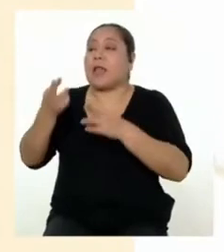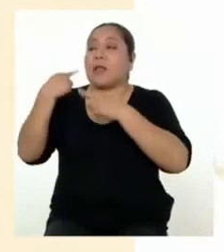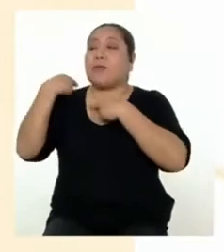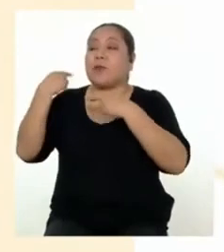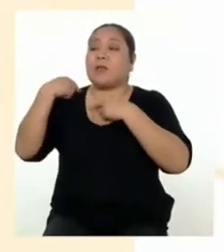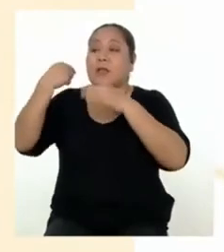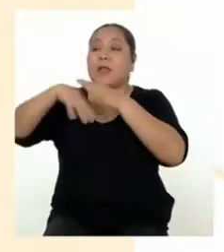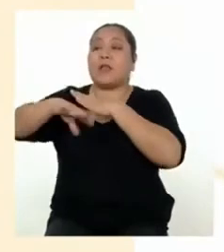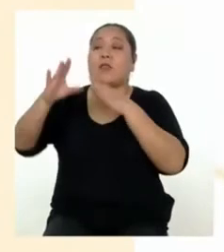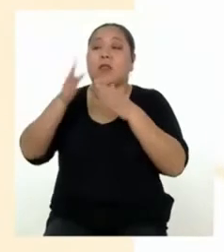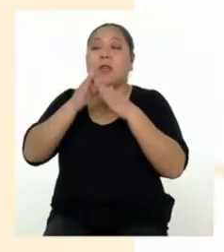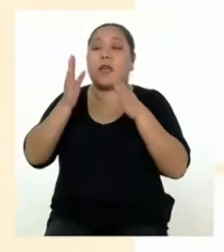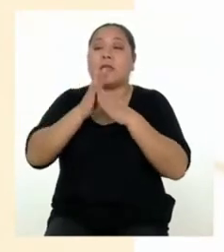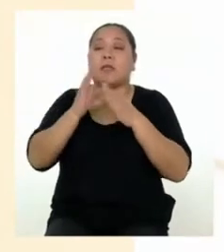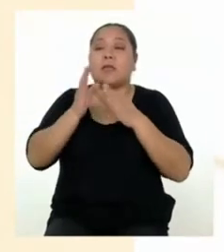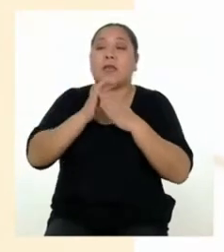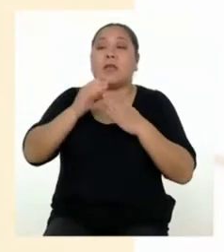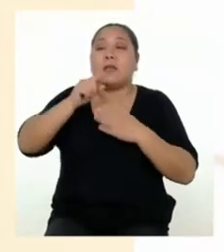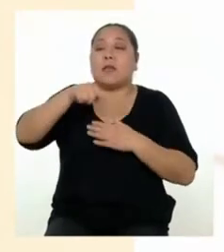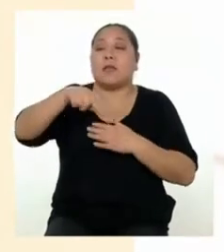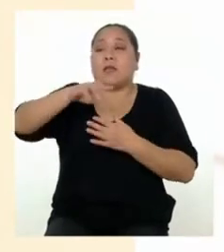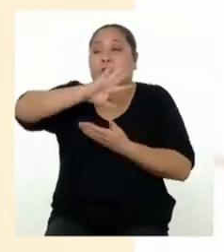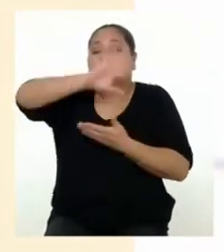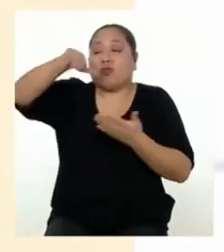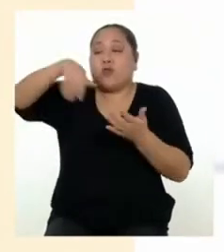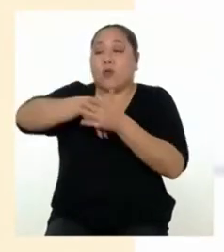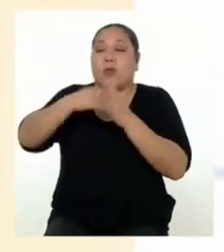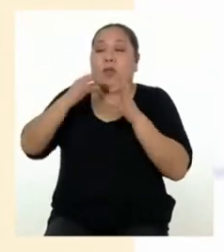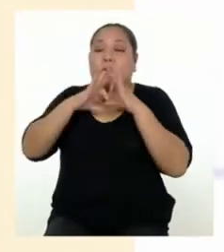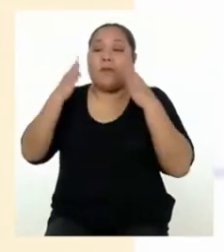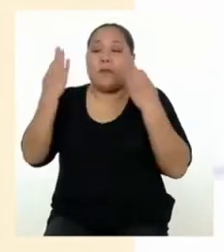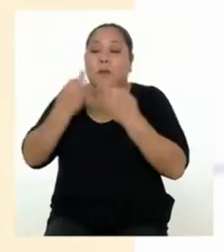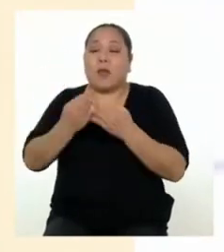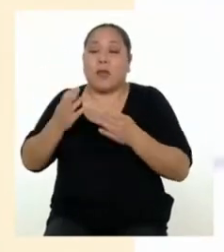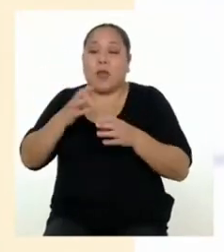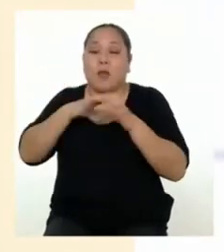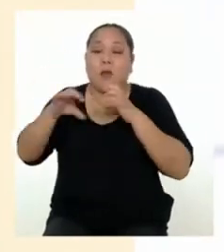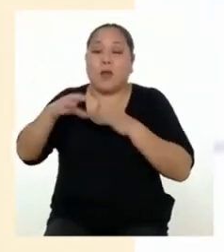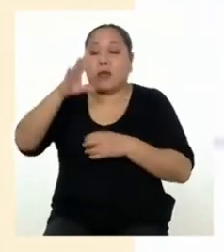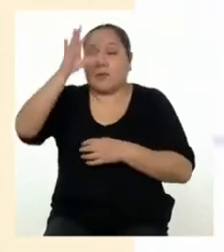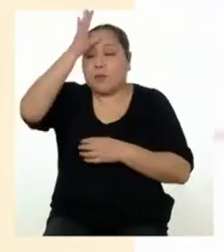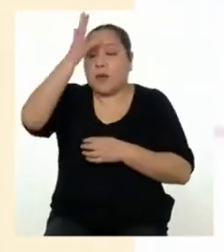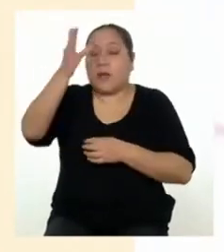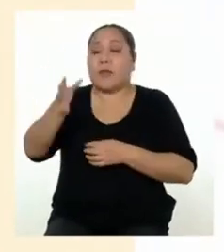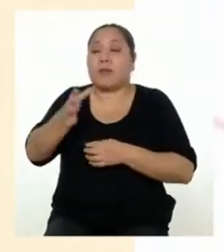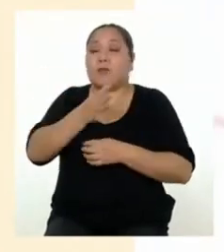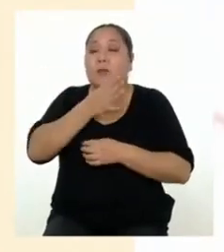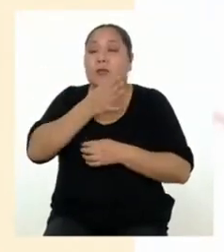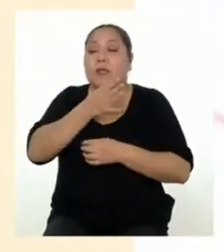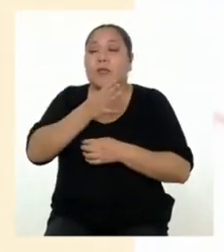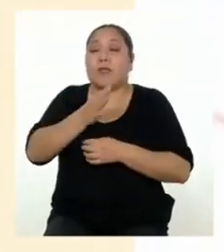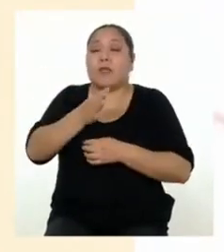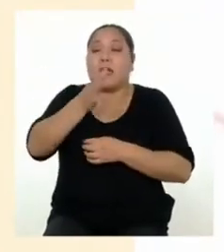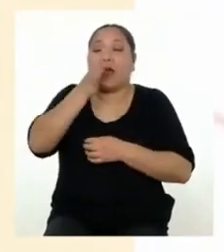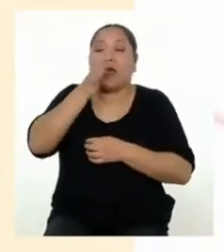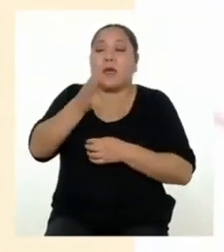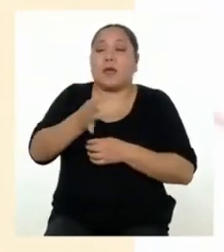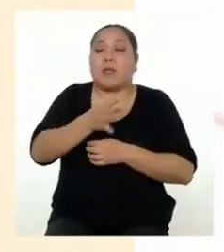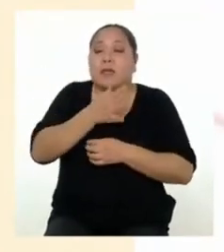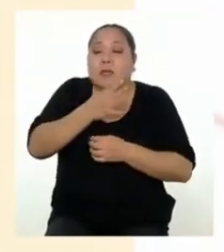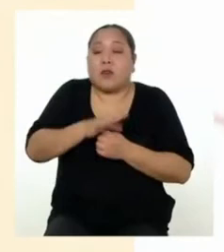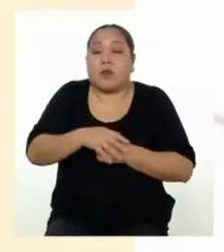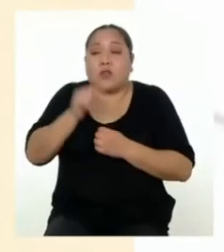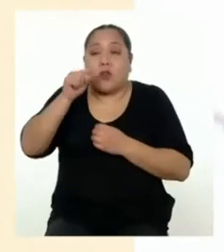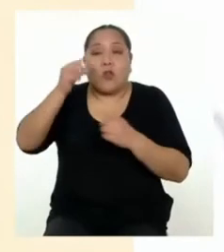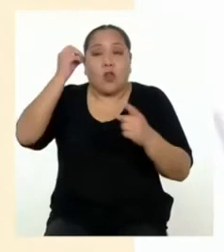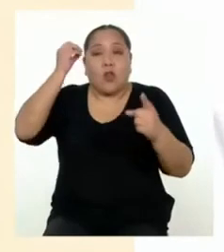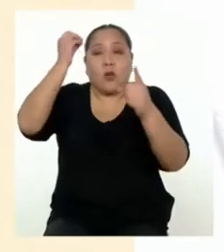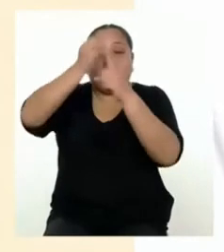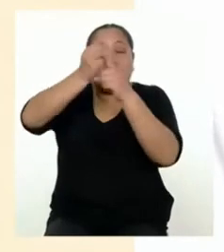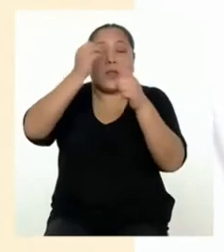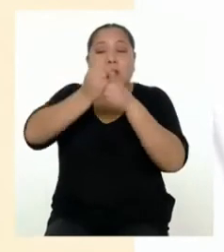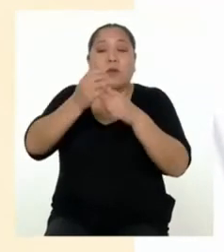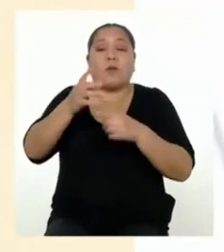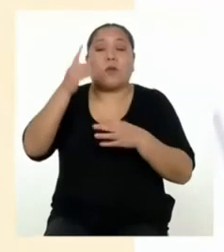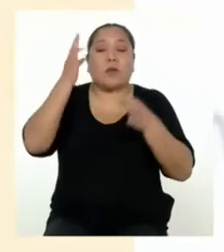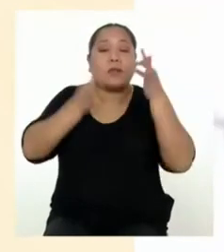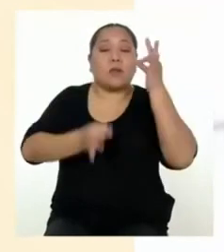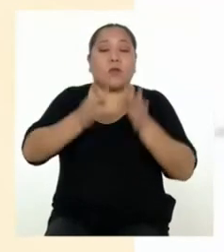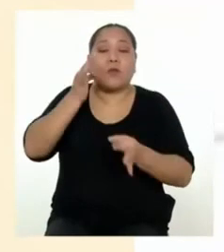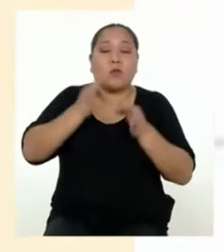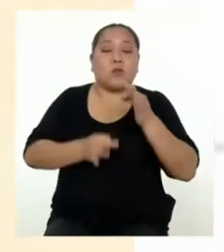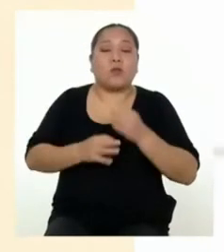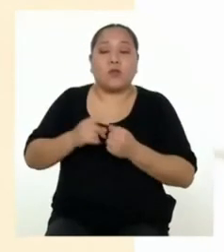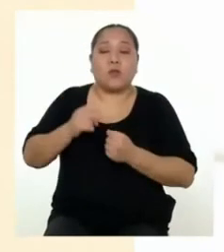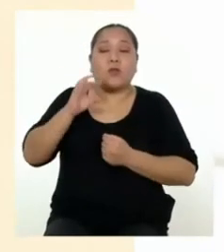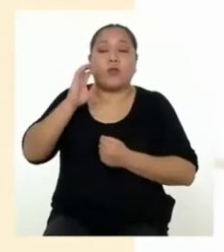tareas del hogar sean realizadas por todos los miembros de la familia. Padres, madres, hijas e hijos. Con el objetivo de ser